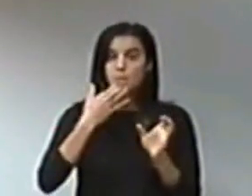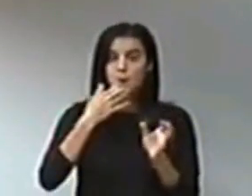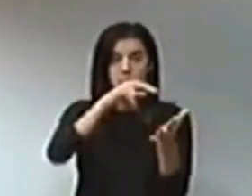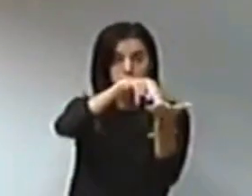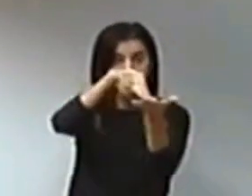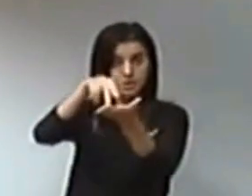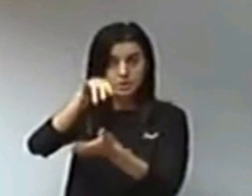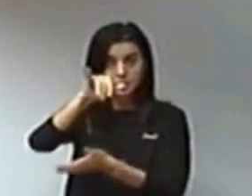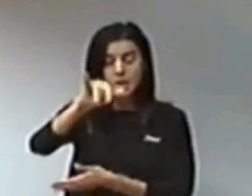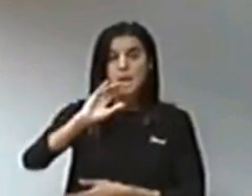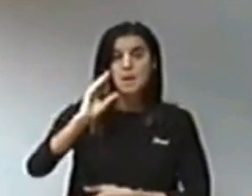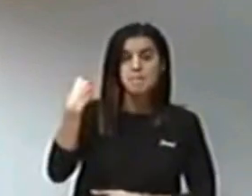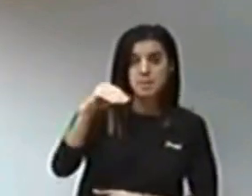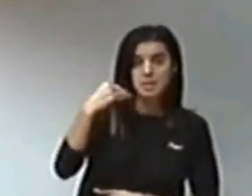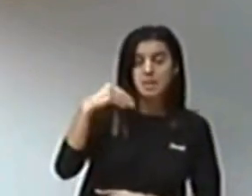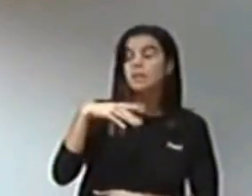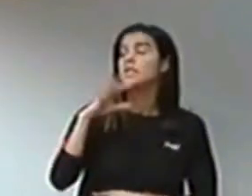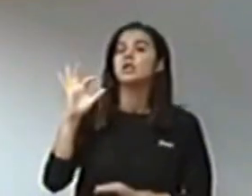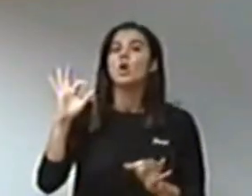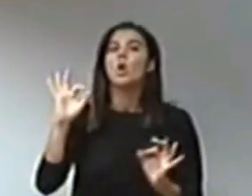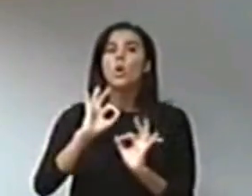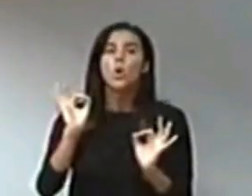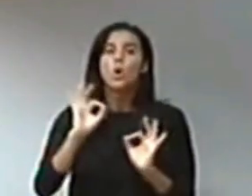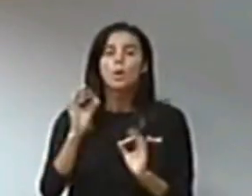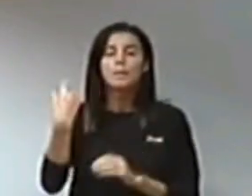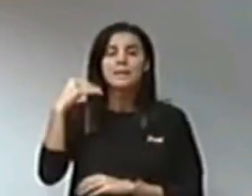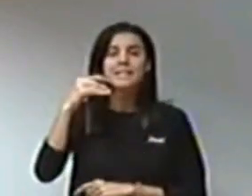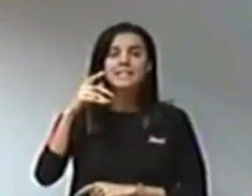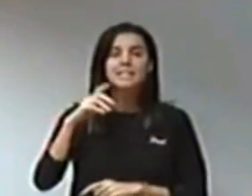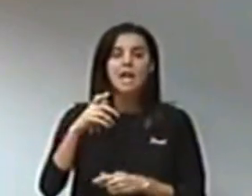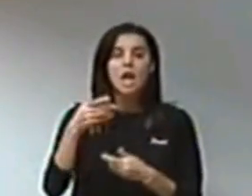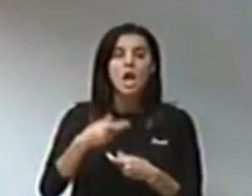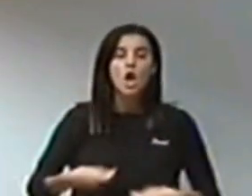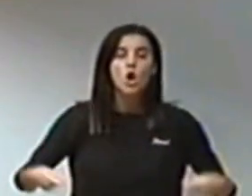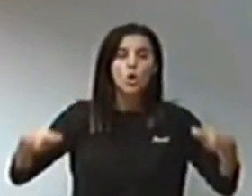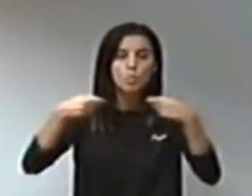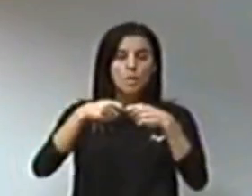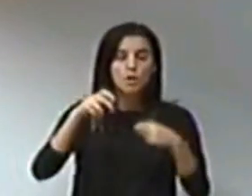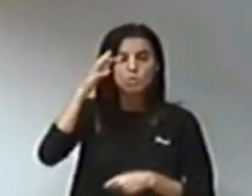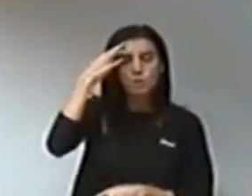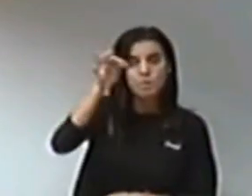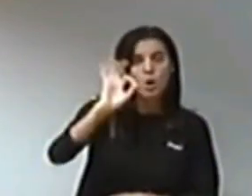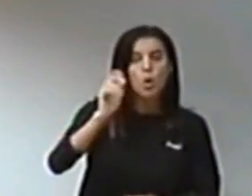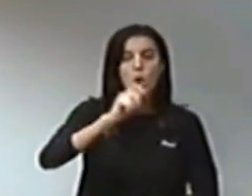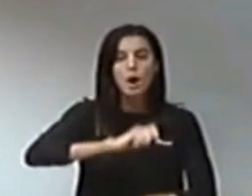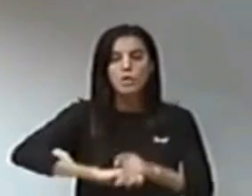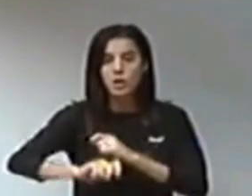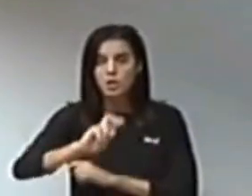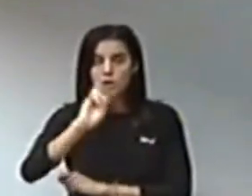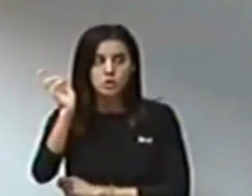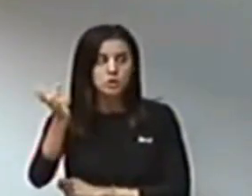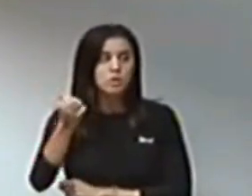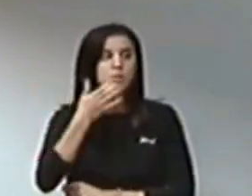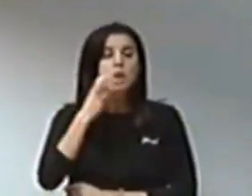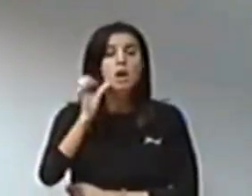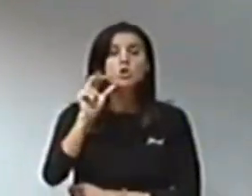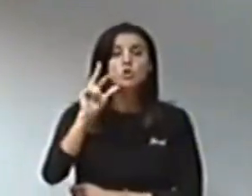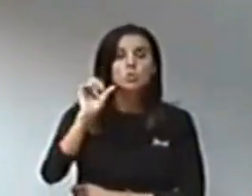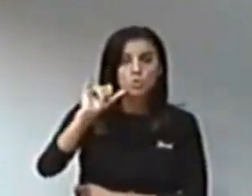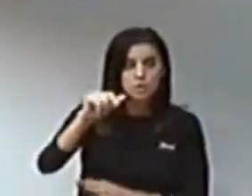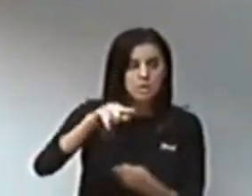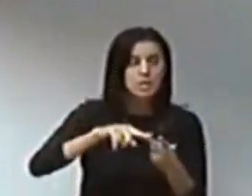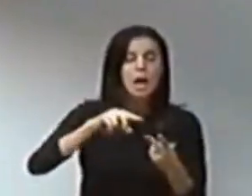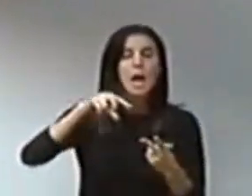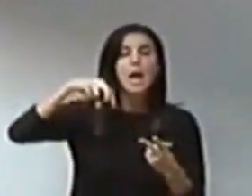compañeros de corporación municipal, pero también tenemos a diferentes asociaciones, tenemos a Susi, tenemos a Miguel